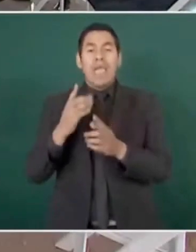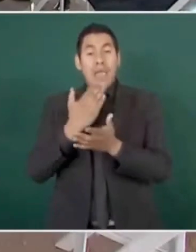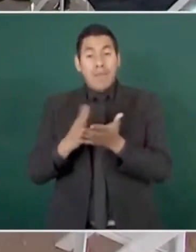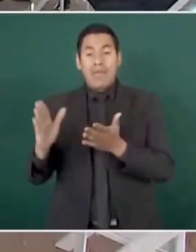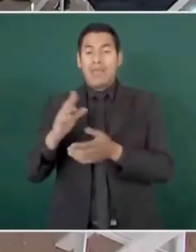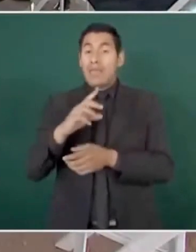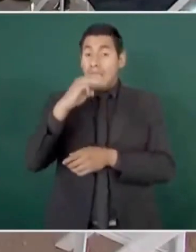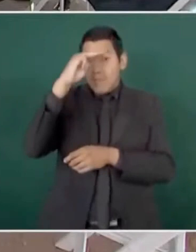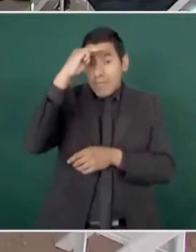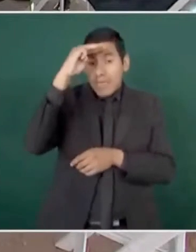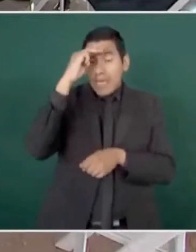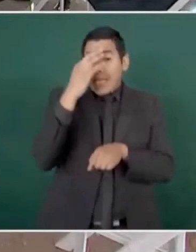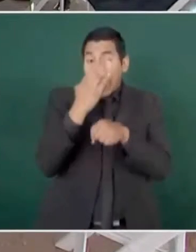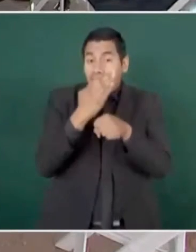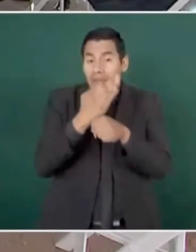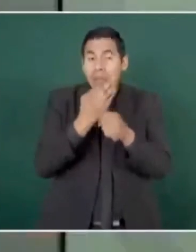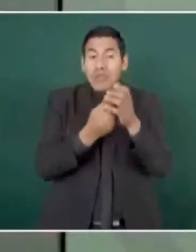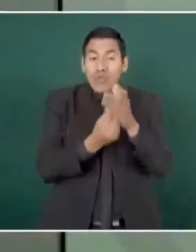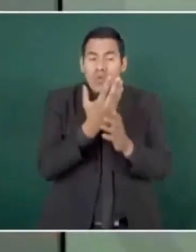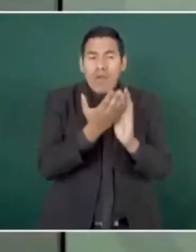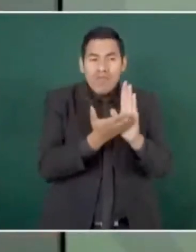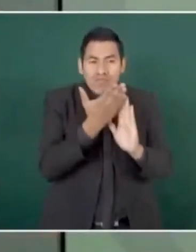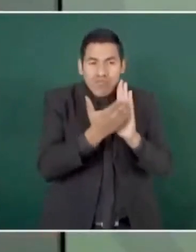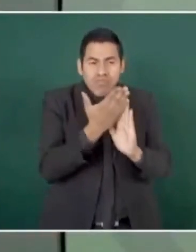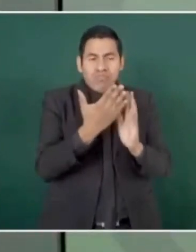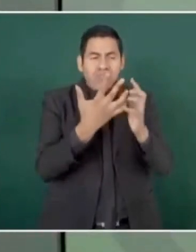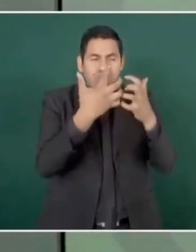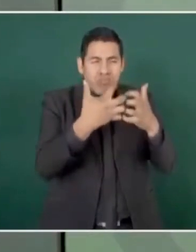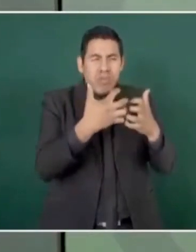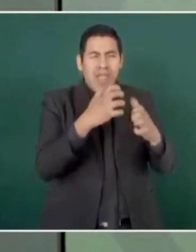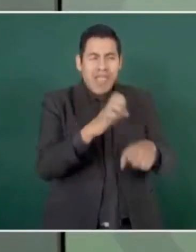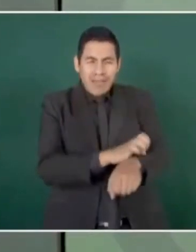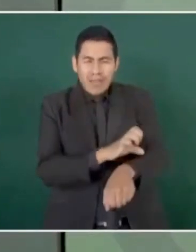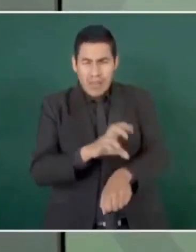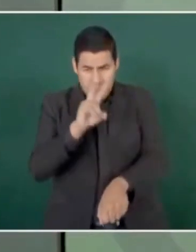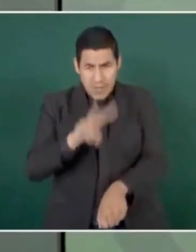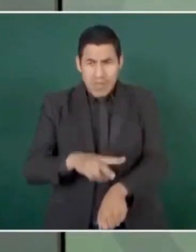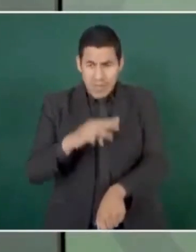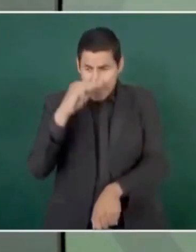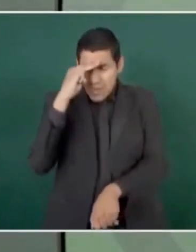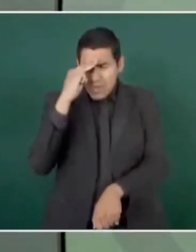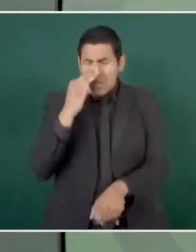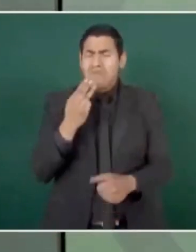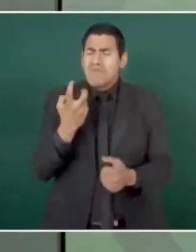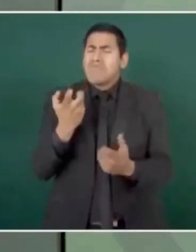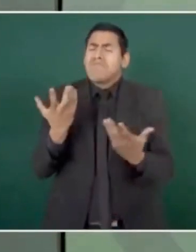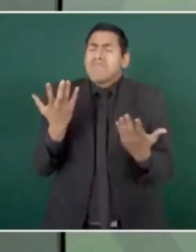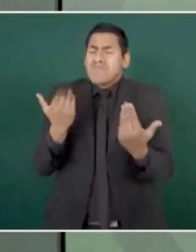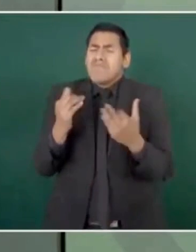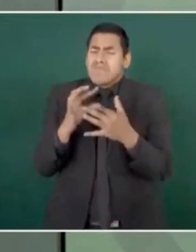Mexicali. Además, sí. ¿Qué nos puede decir?